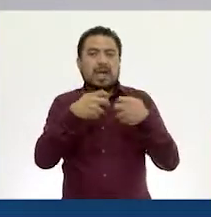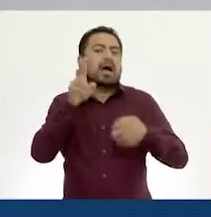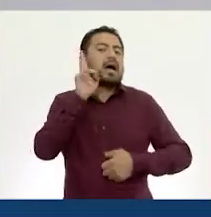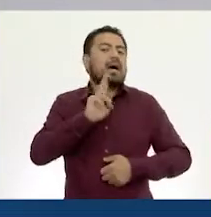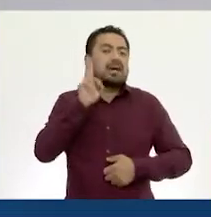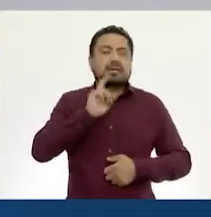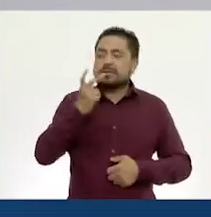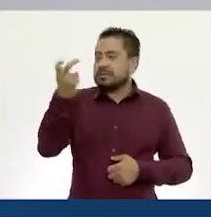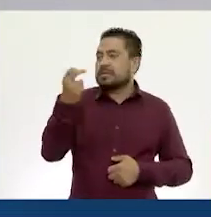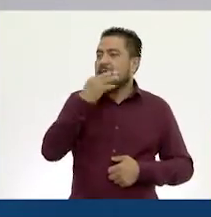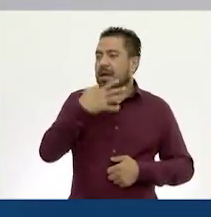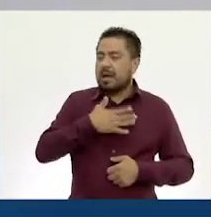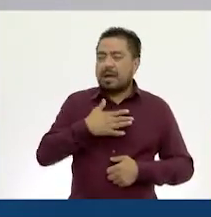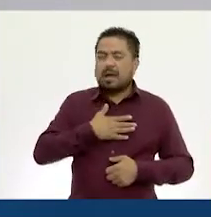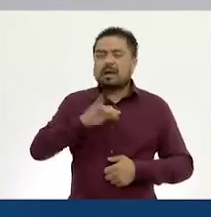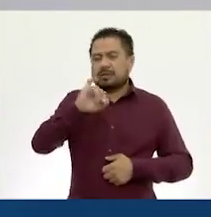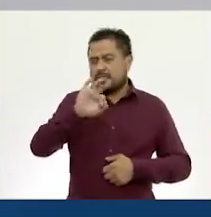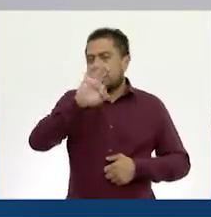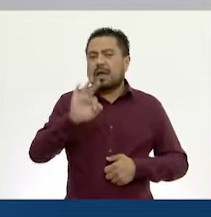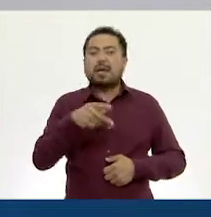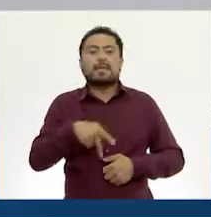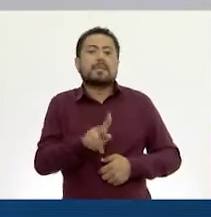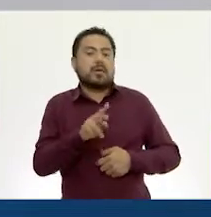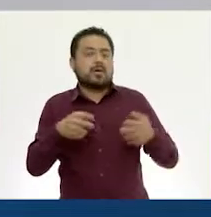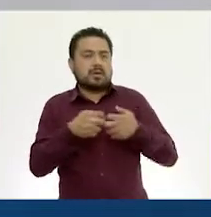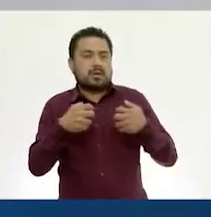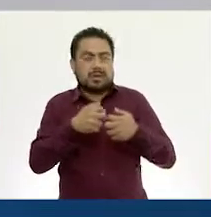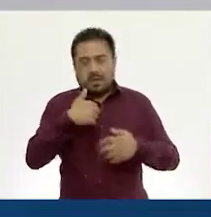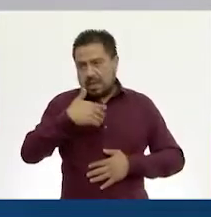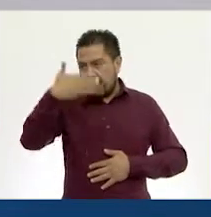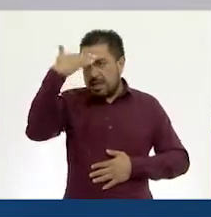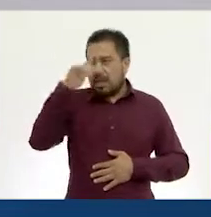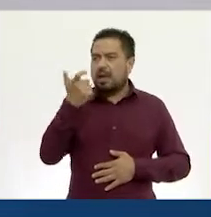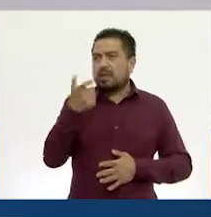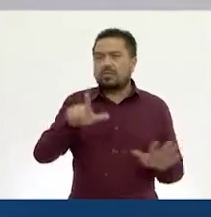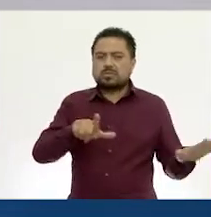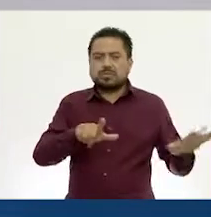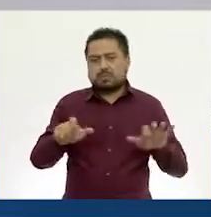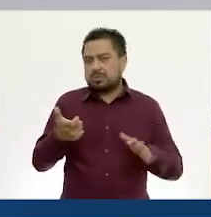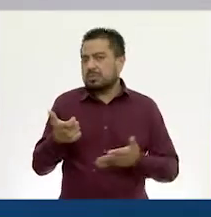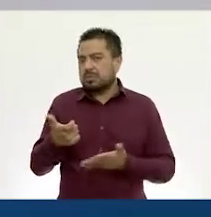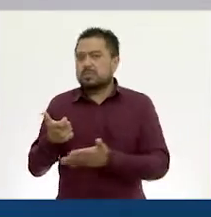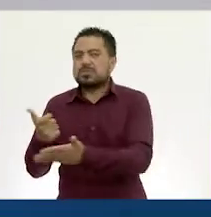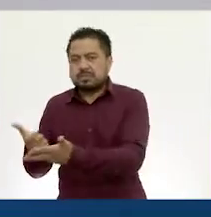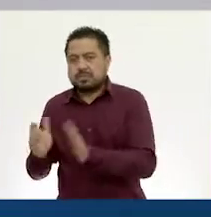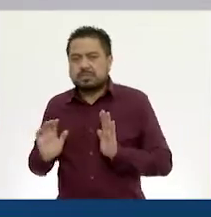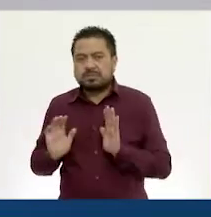este ya nos había dicho que sí con descuento, pero los tenis nada más sabemos que le costó 700 pesos.